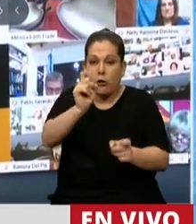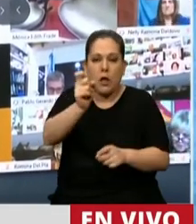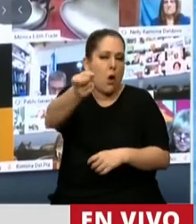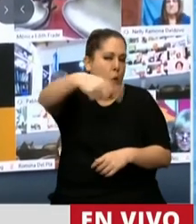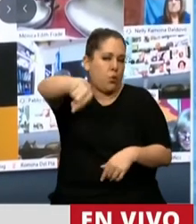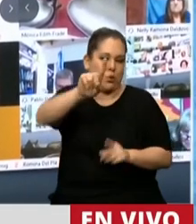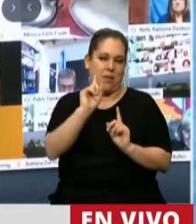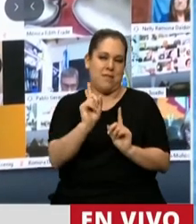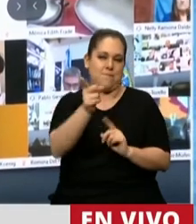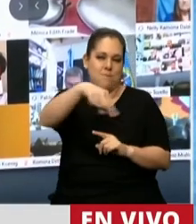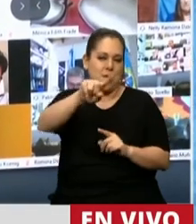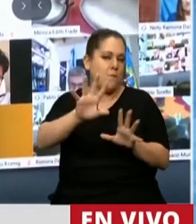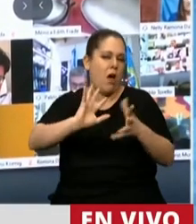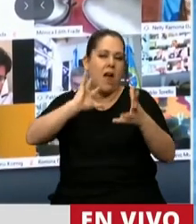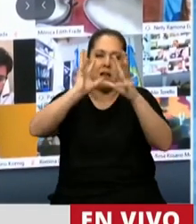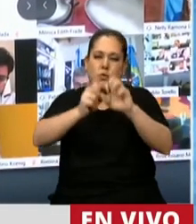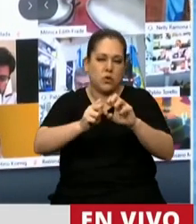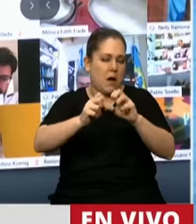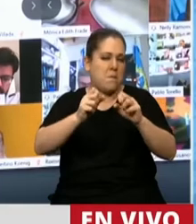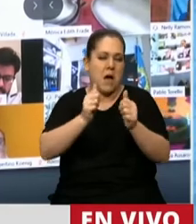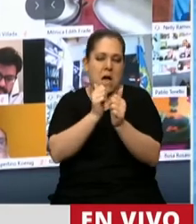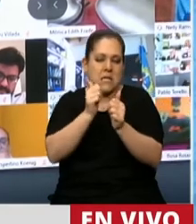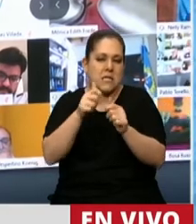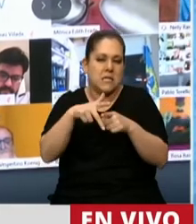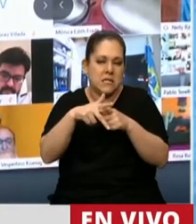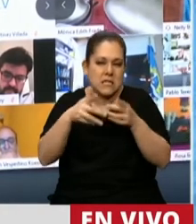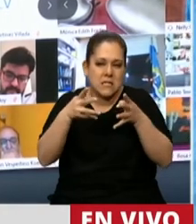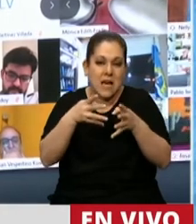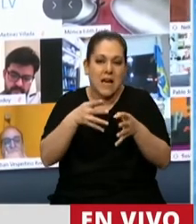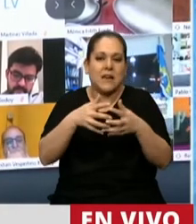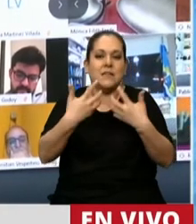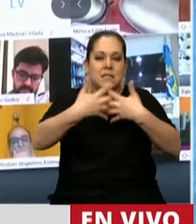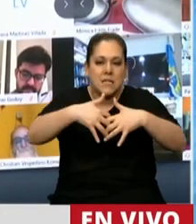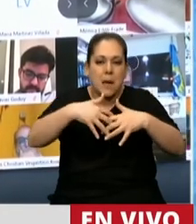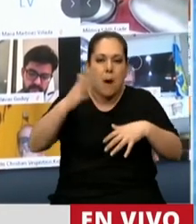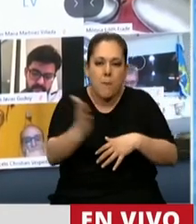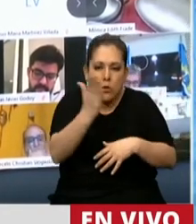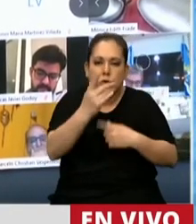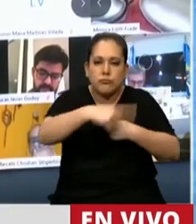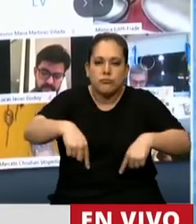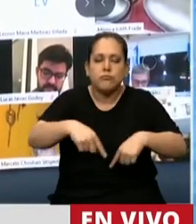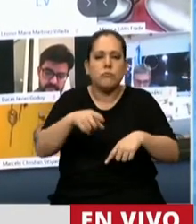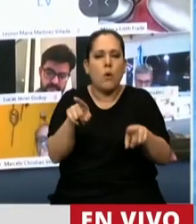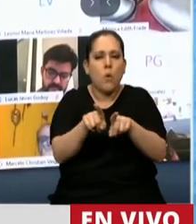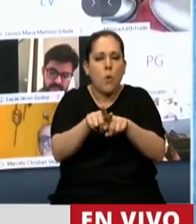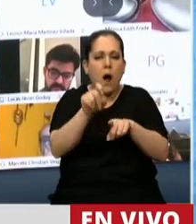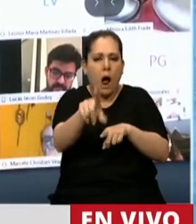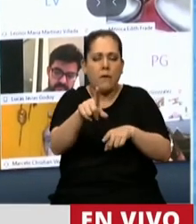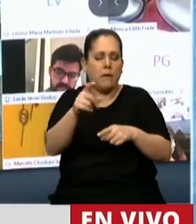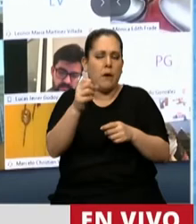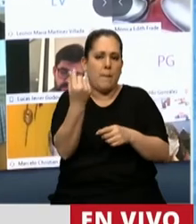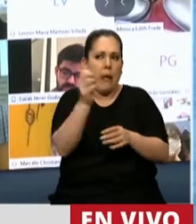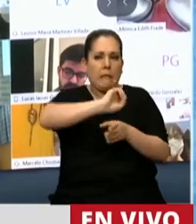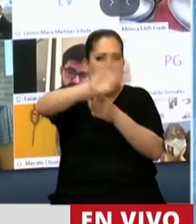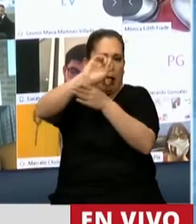destruyeron el sistema productivo y fomentaron a los planeos del sistema financiero alentando la especulación y la fuga de capitales.